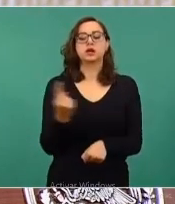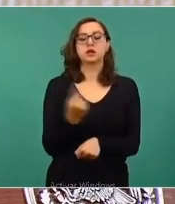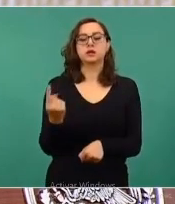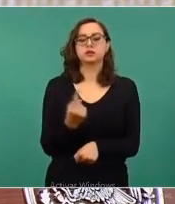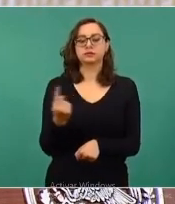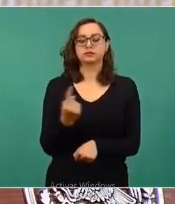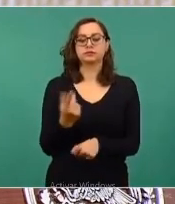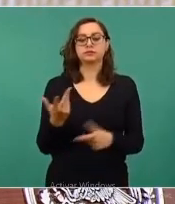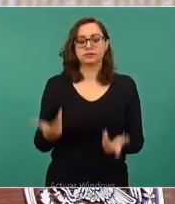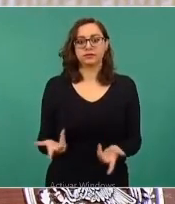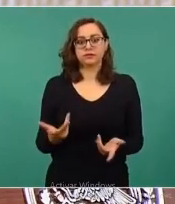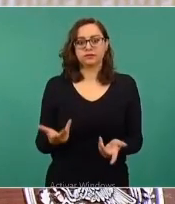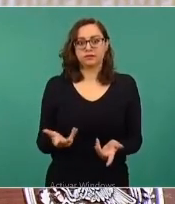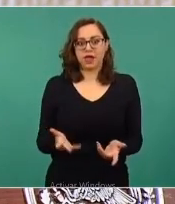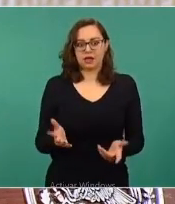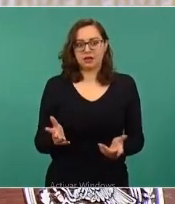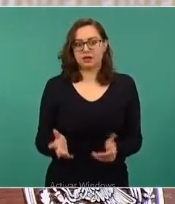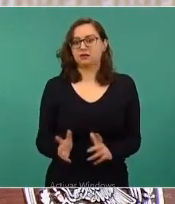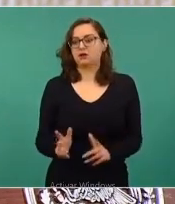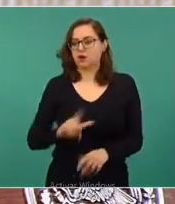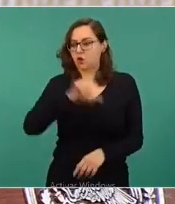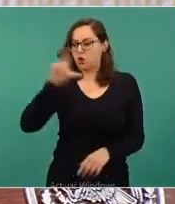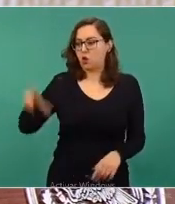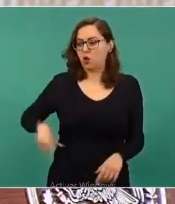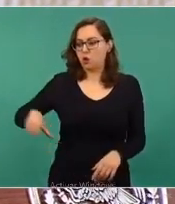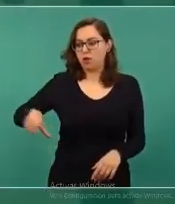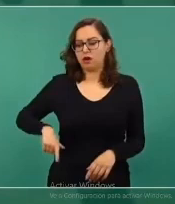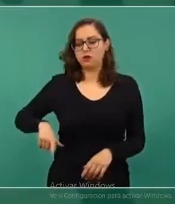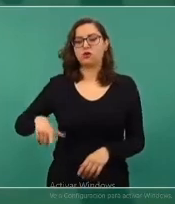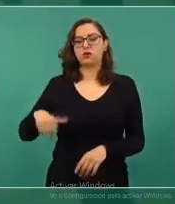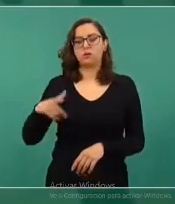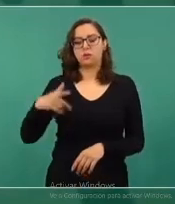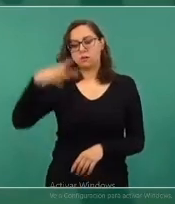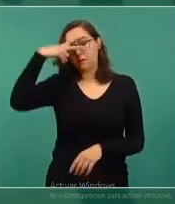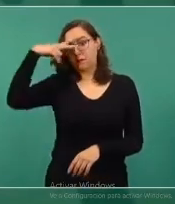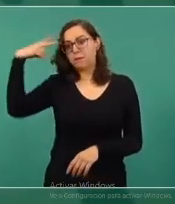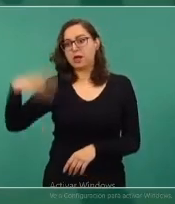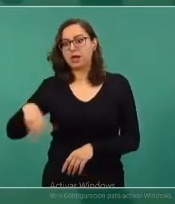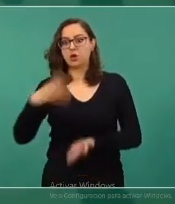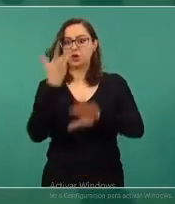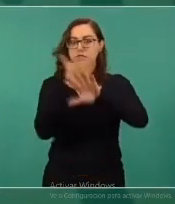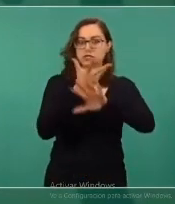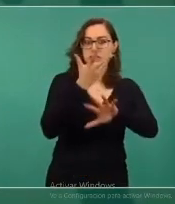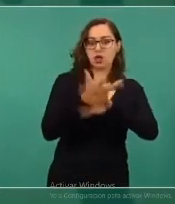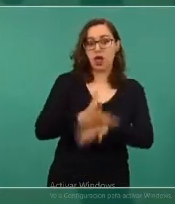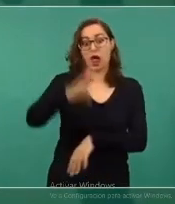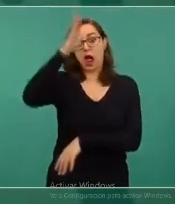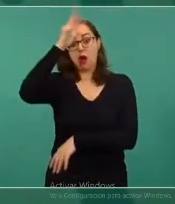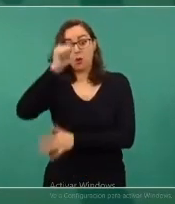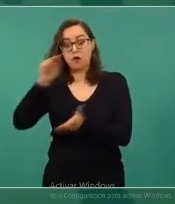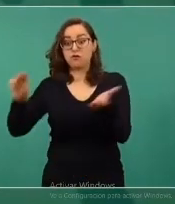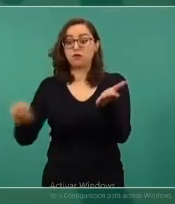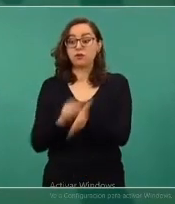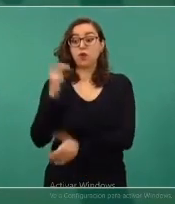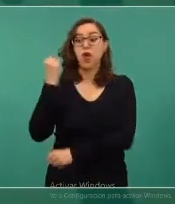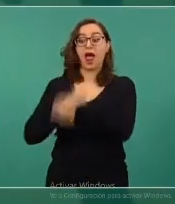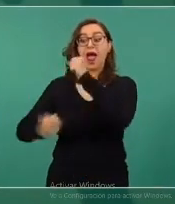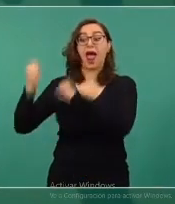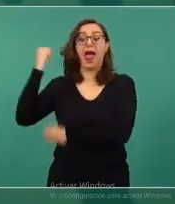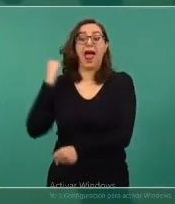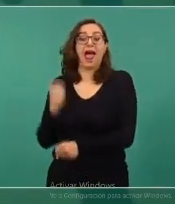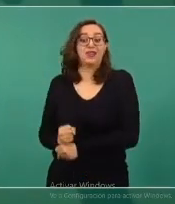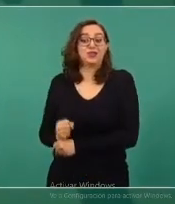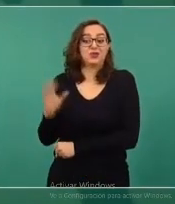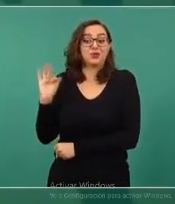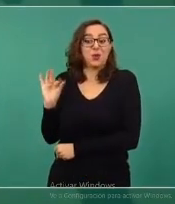incumpliéramos un tratado internacional de agua con Estados Unidos que se firmó en los años 40